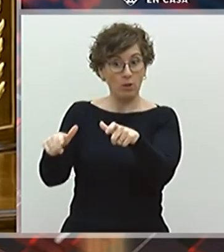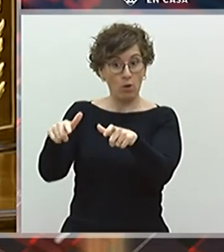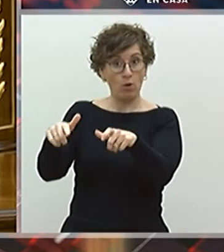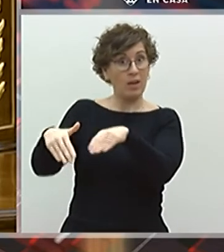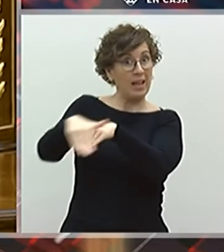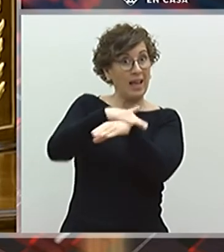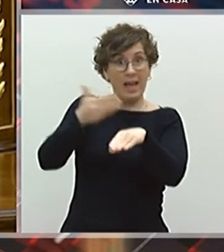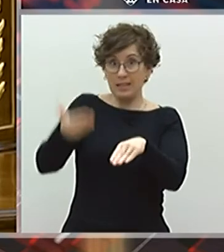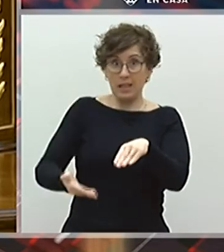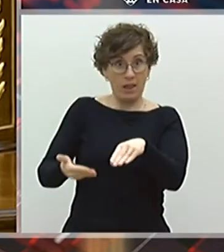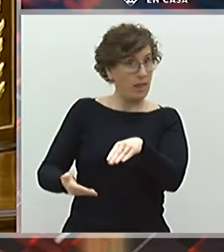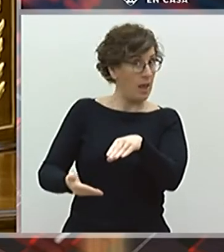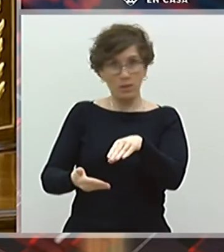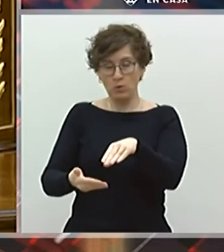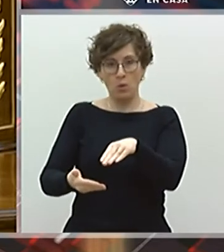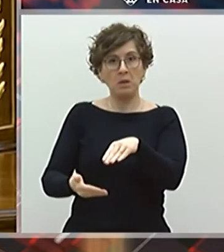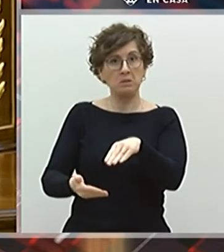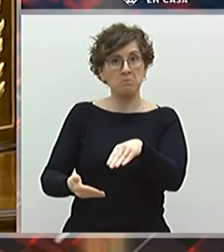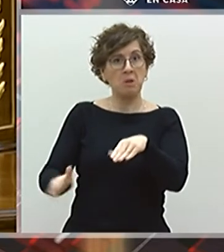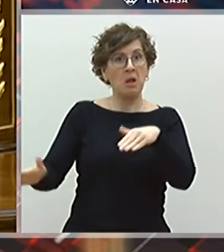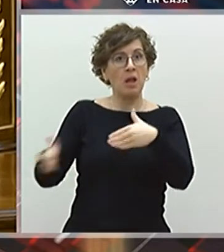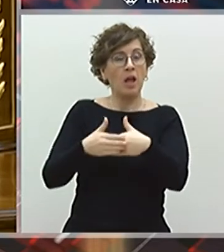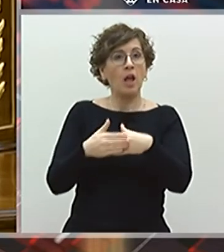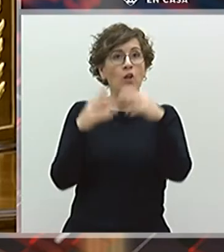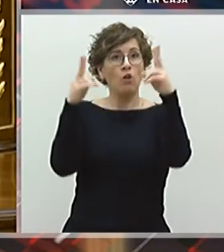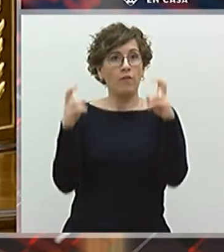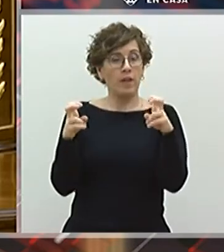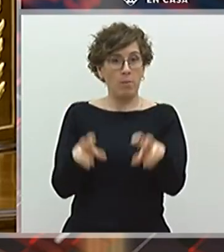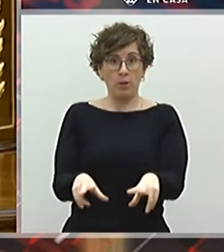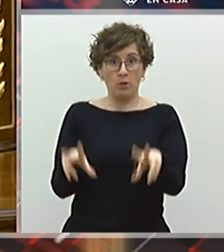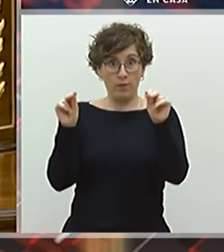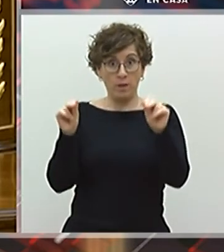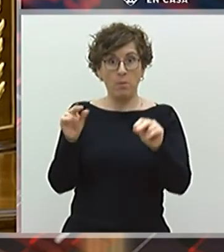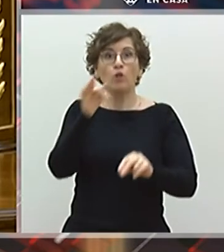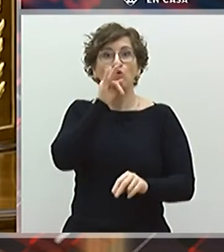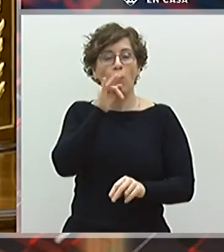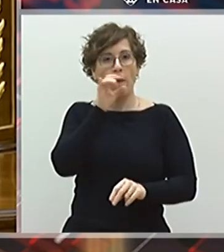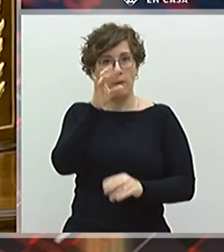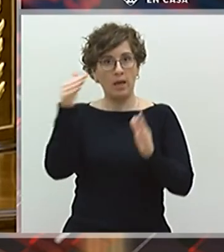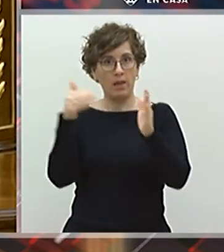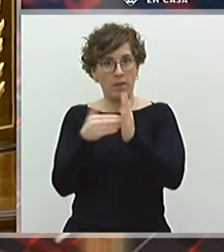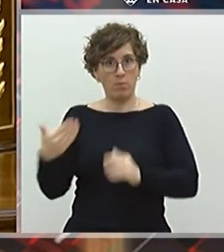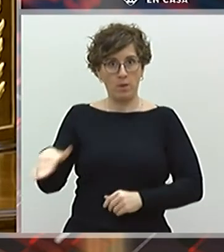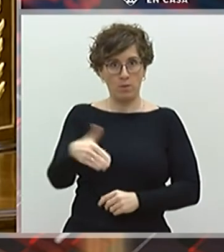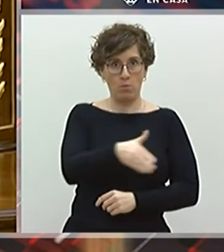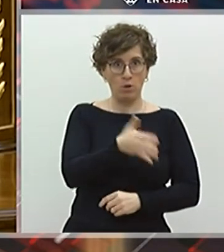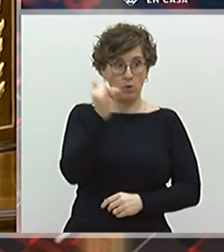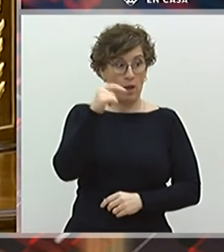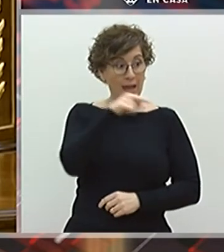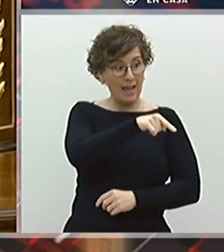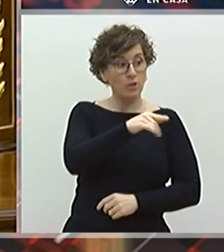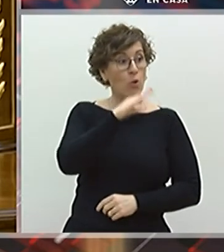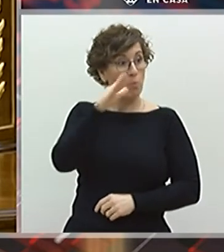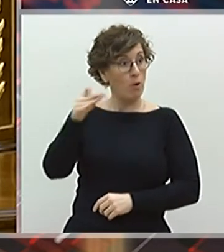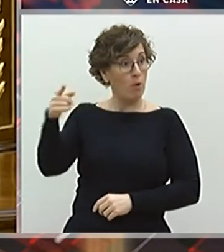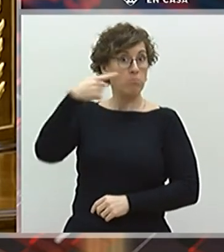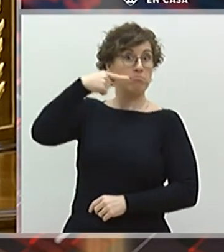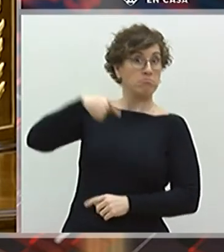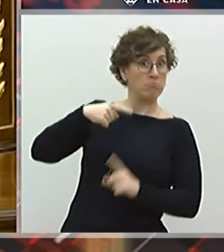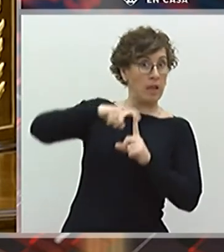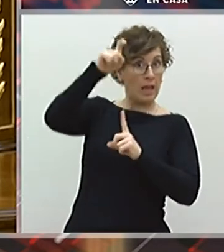esenciales para la vida, con más de 15.000 muertos encima de la mesa. Entendemos que esto es dictado del IBEX, si no, no lo entendemos.